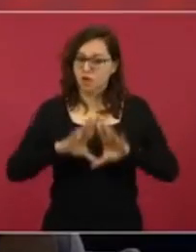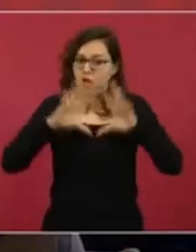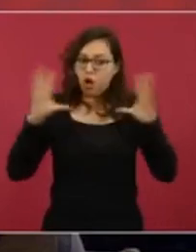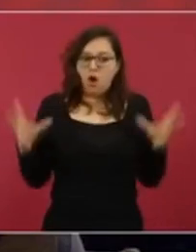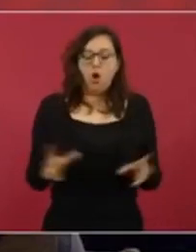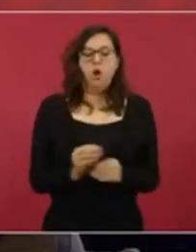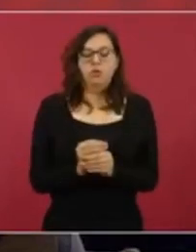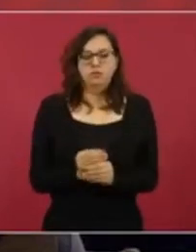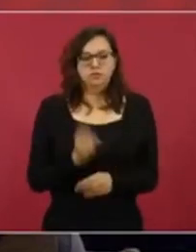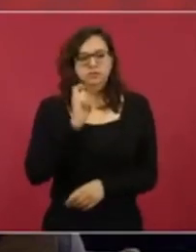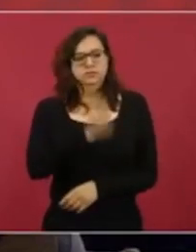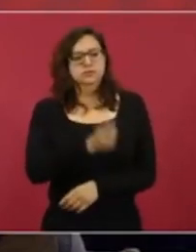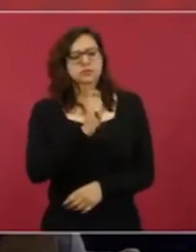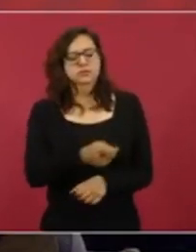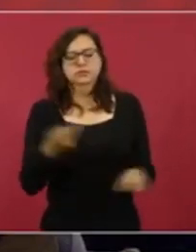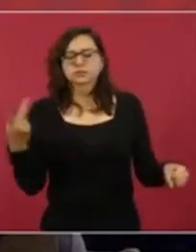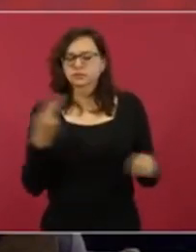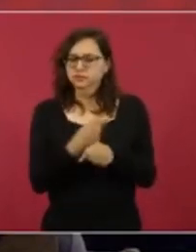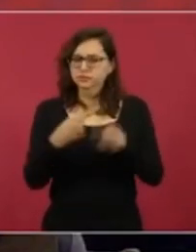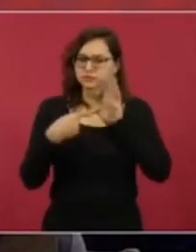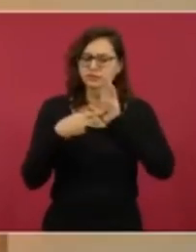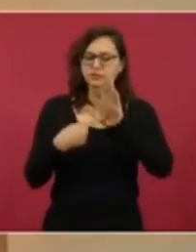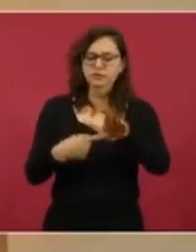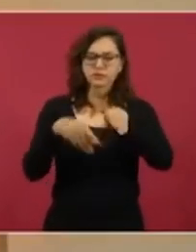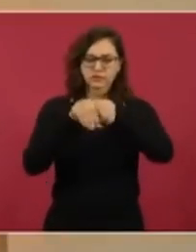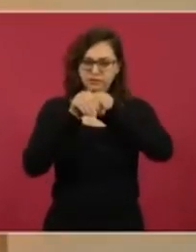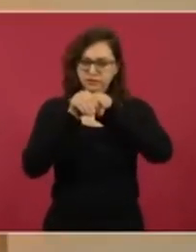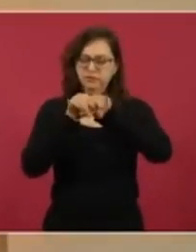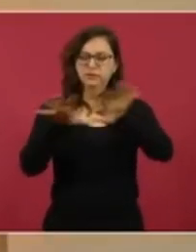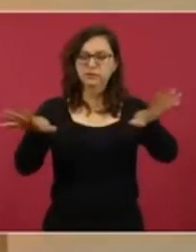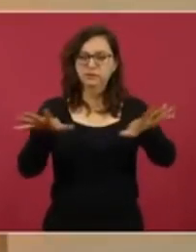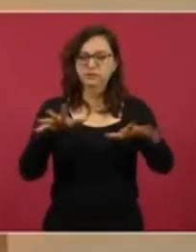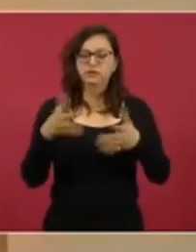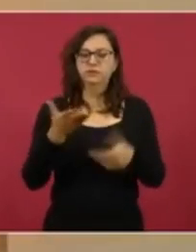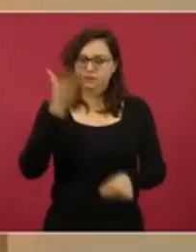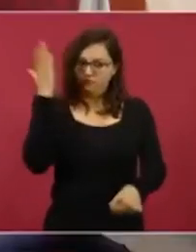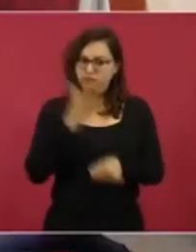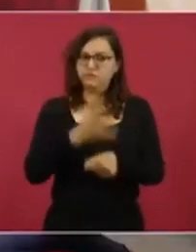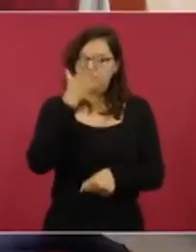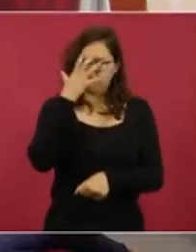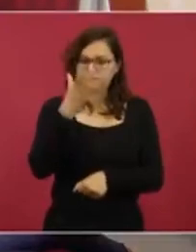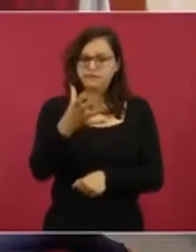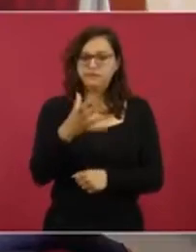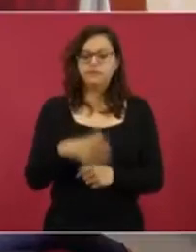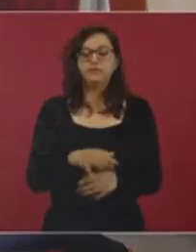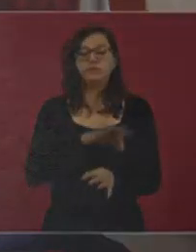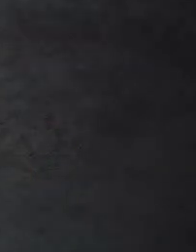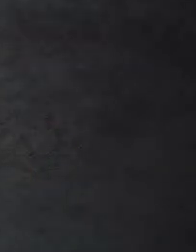esclarecimiento de los hechos y para que no haya impunidad. Sería cuanto, presidente.